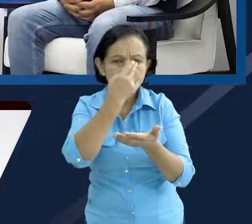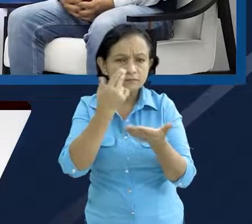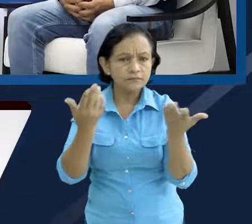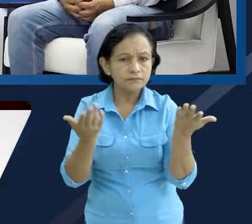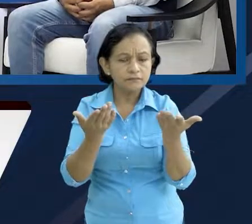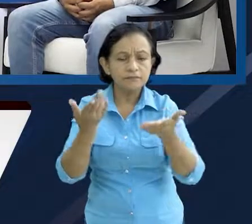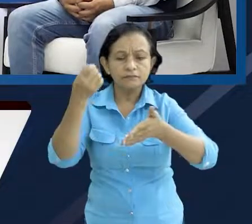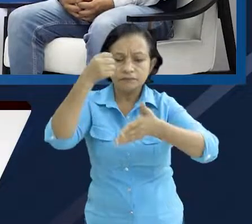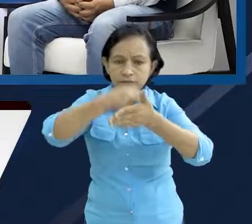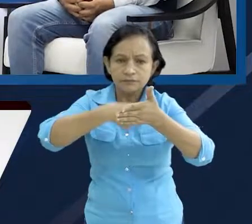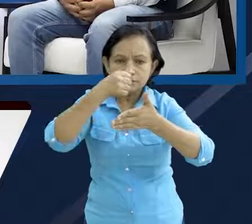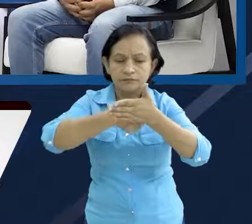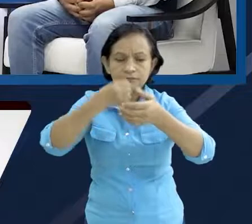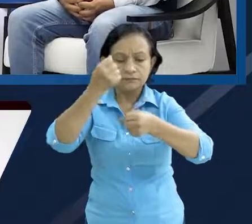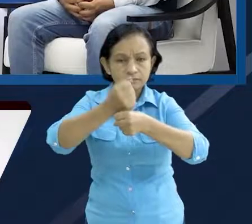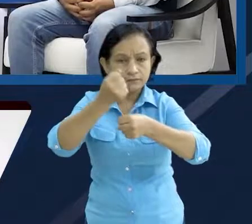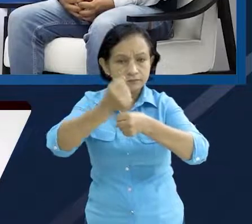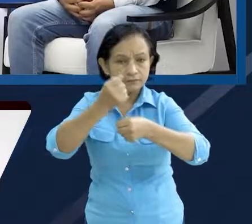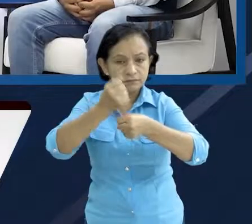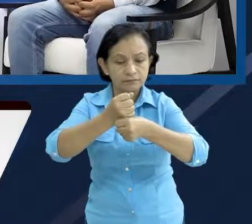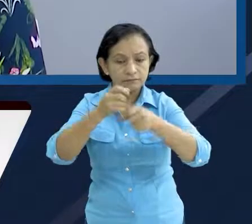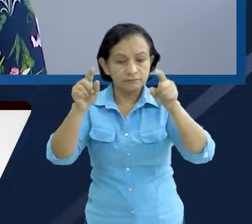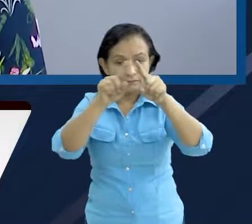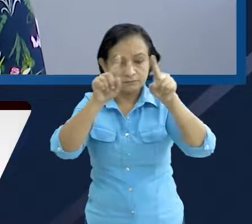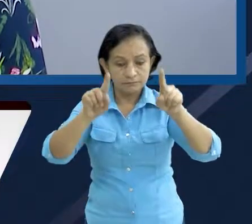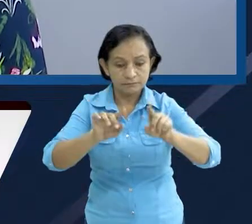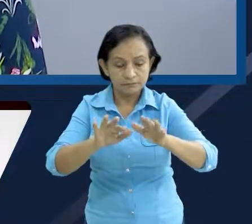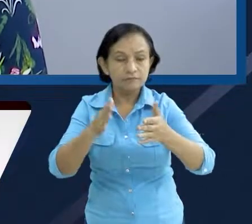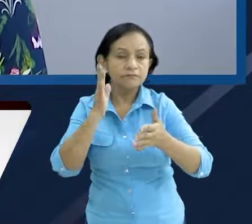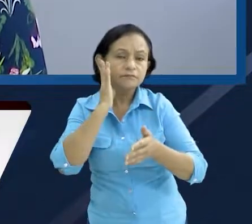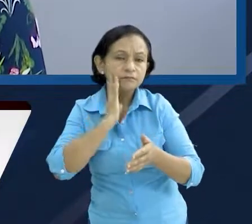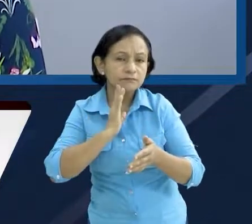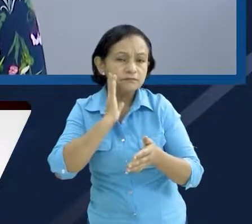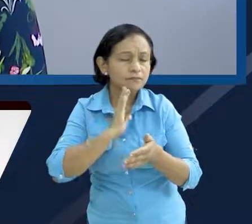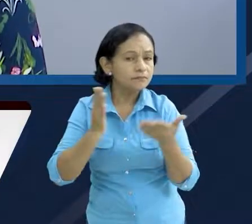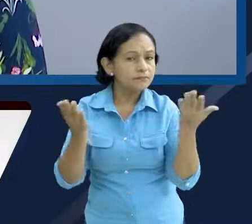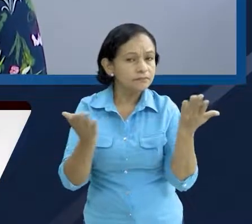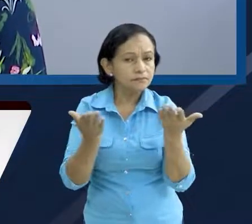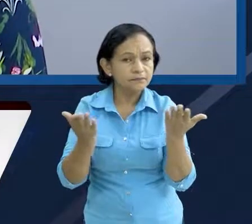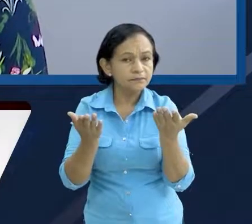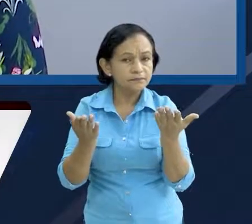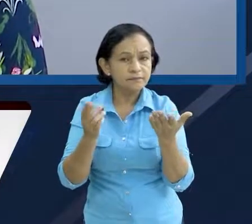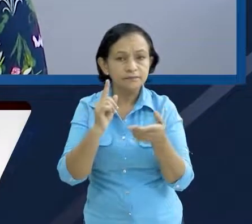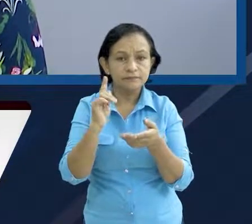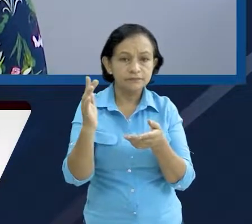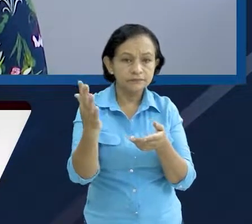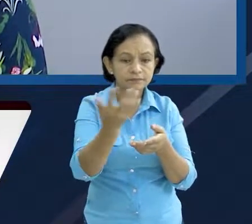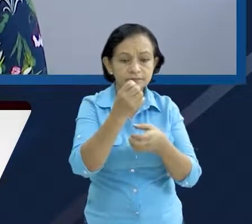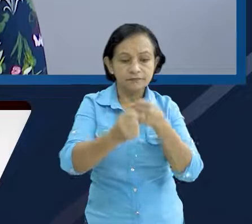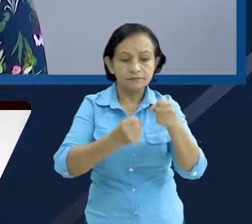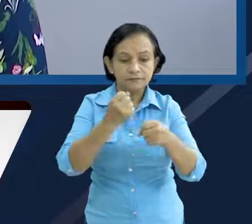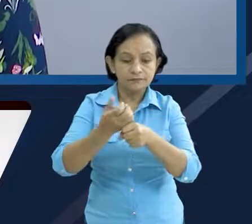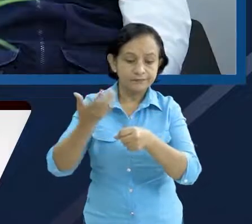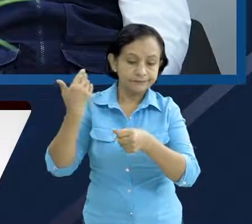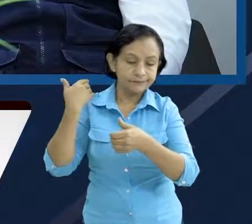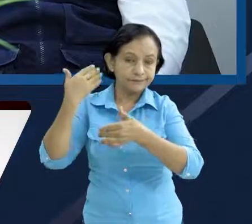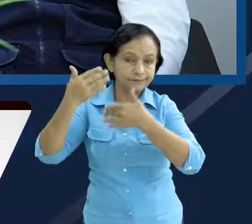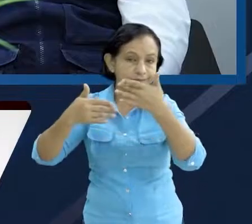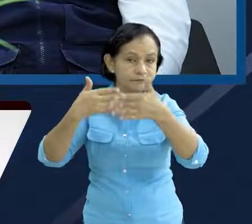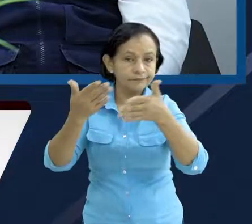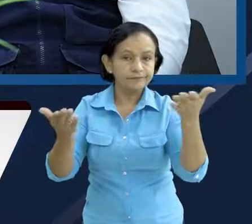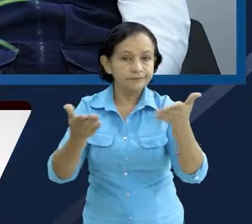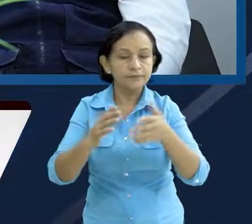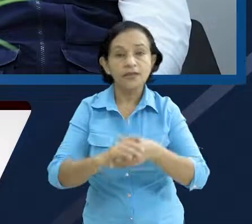el fortalecimiento técnico que han tenido, ¿cómo ha sido la experiencia a través de todos estos años? Bueno,